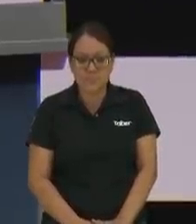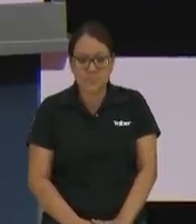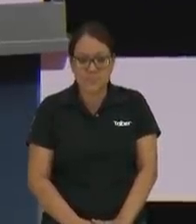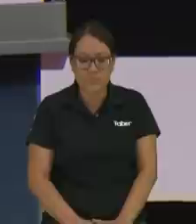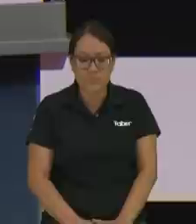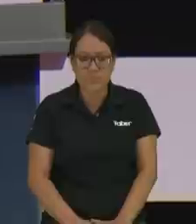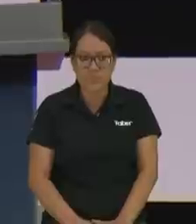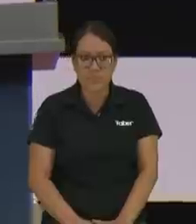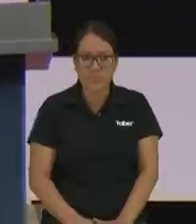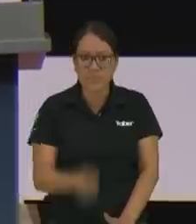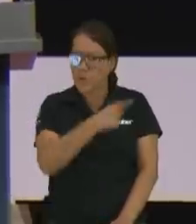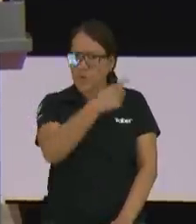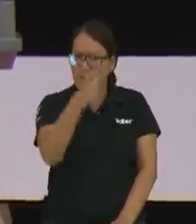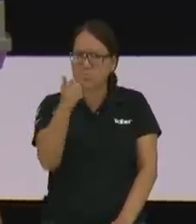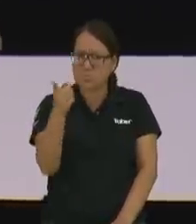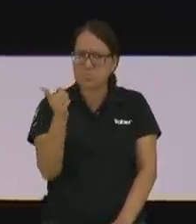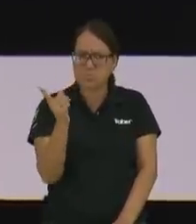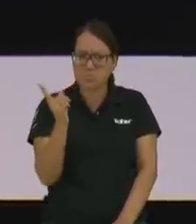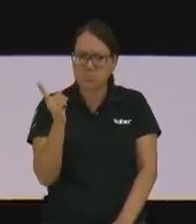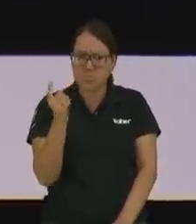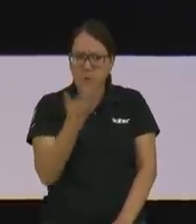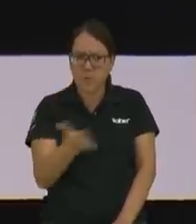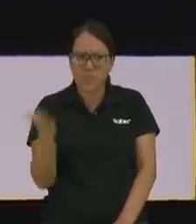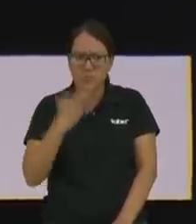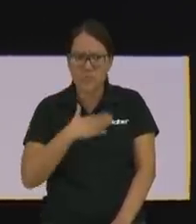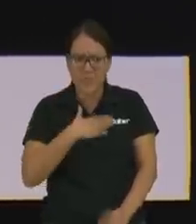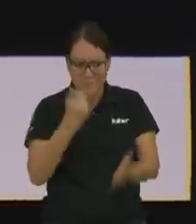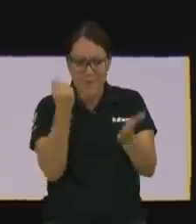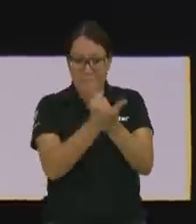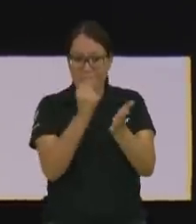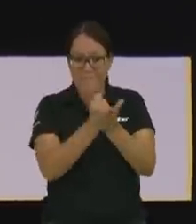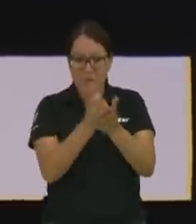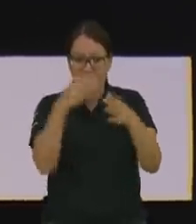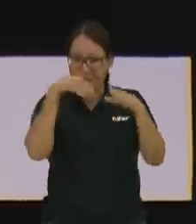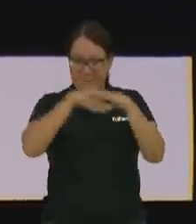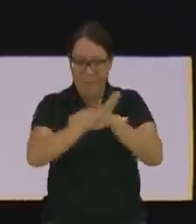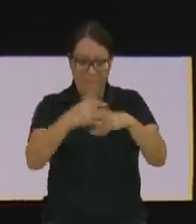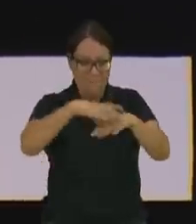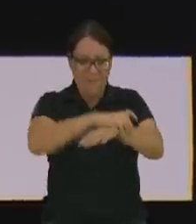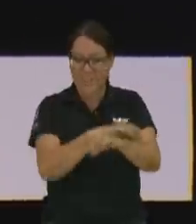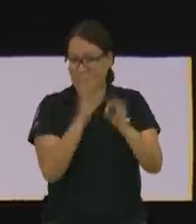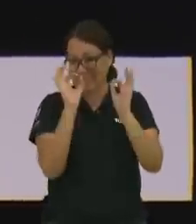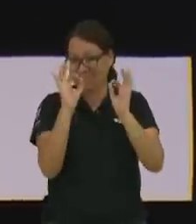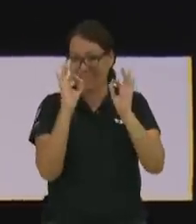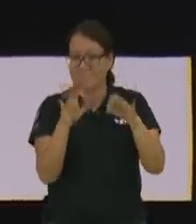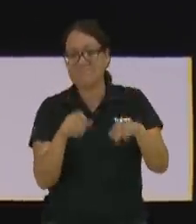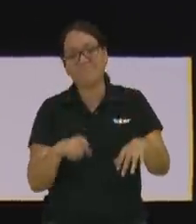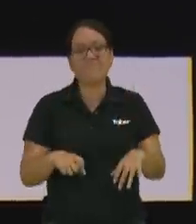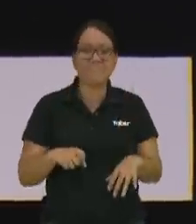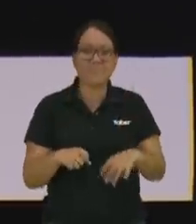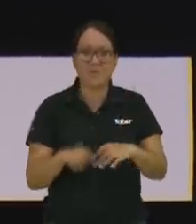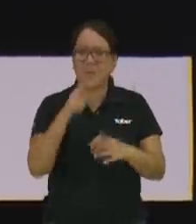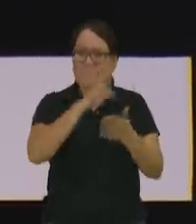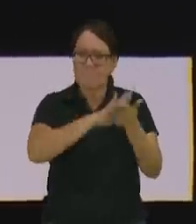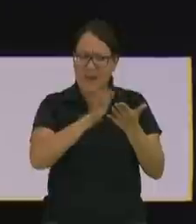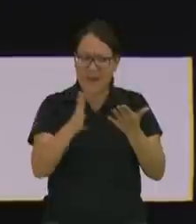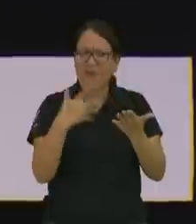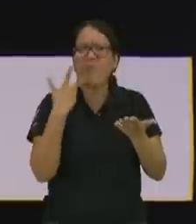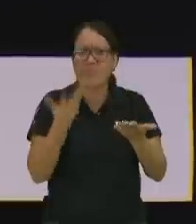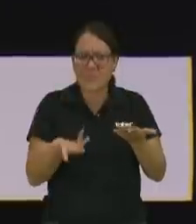podés andar la carterita de la marca que querrás y los zapatitos que querrás con que los pagaste